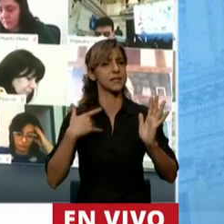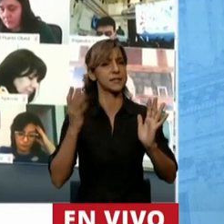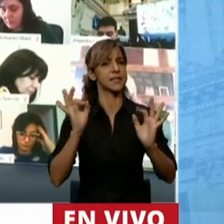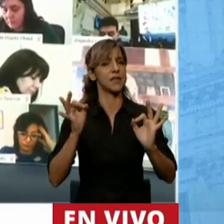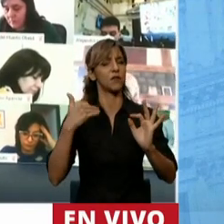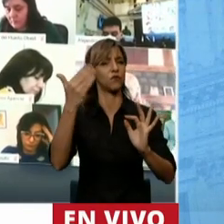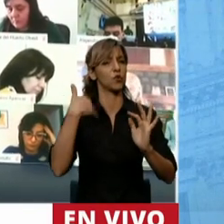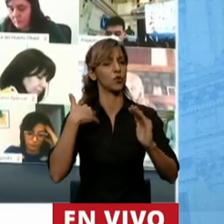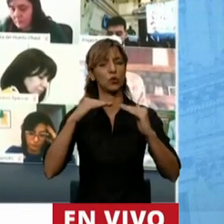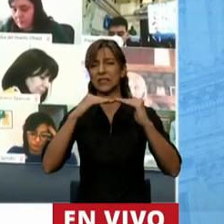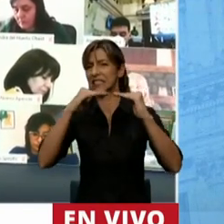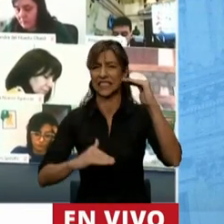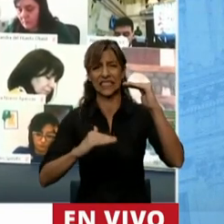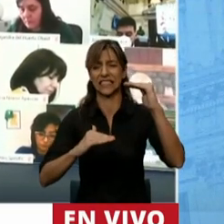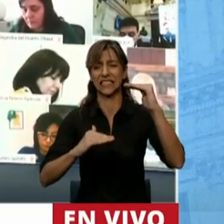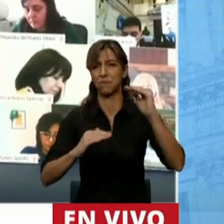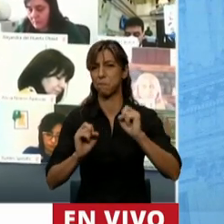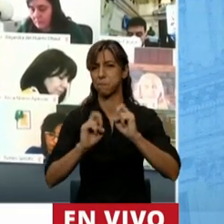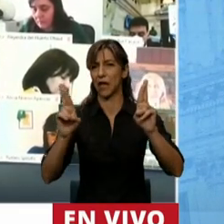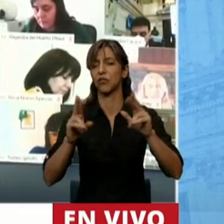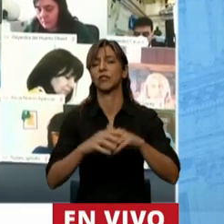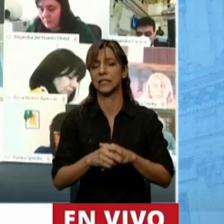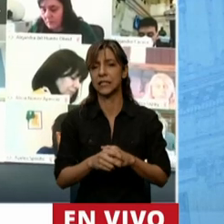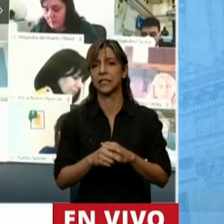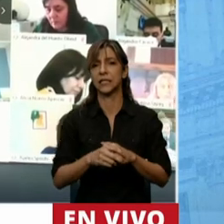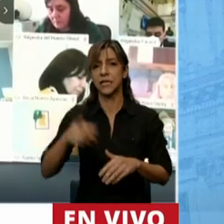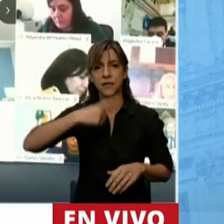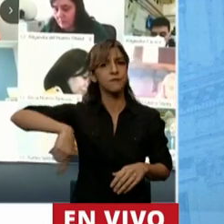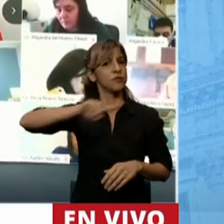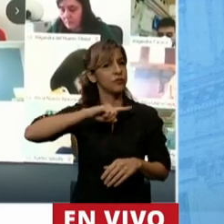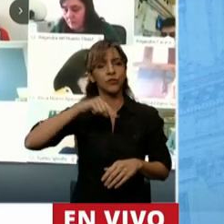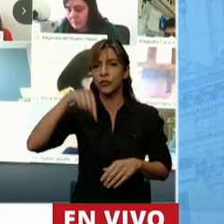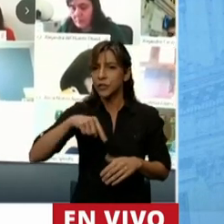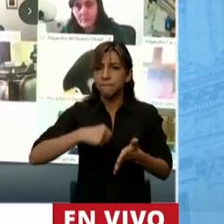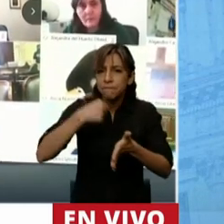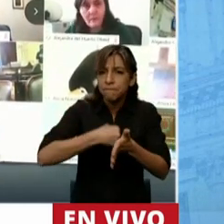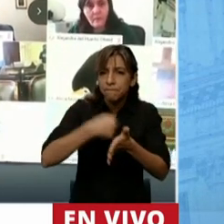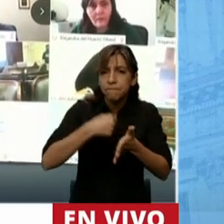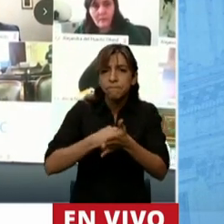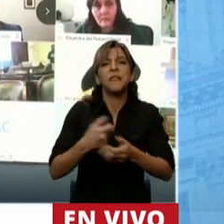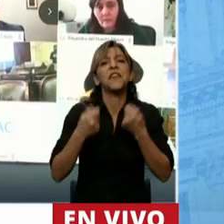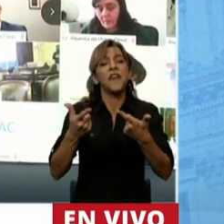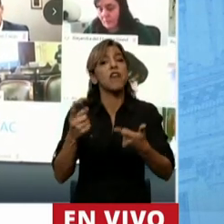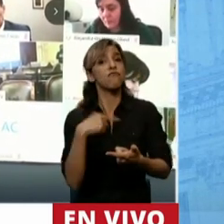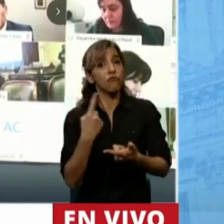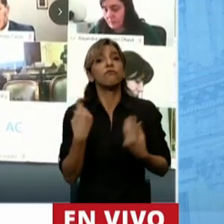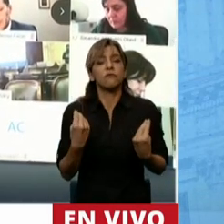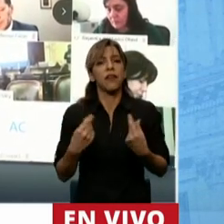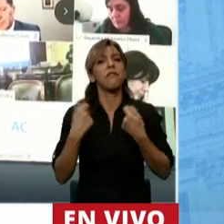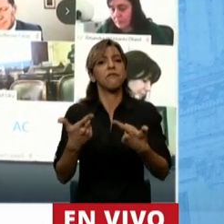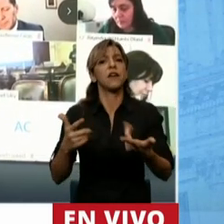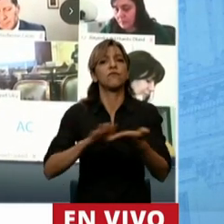y que somos nosotros todos nosotros los que tenemos que generar las herramientas de política pública necesaria